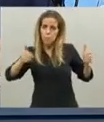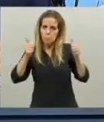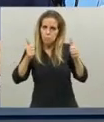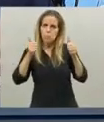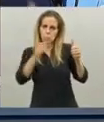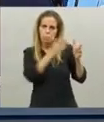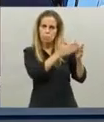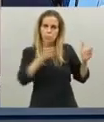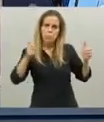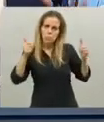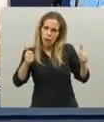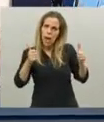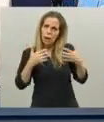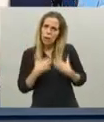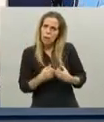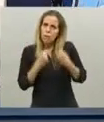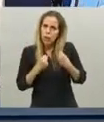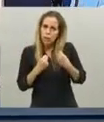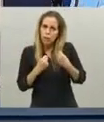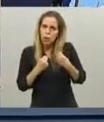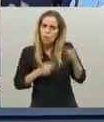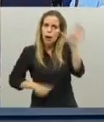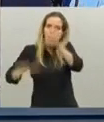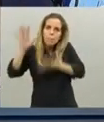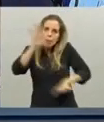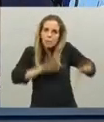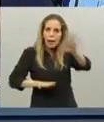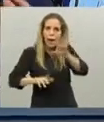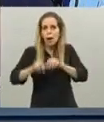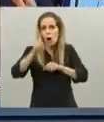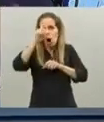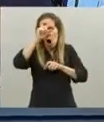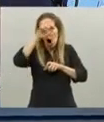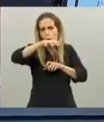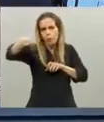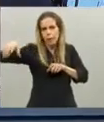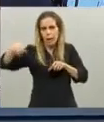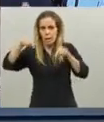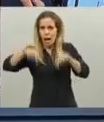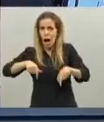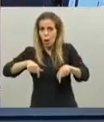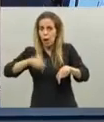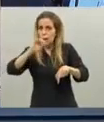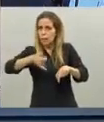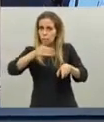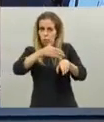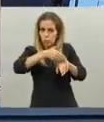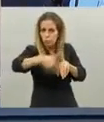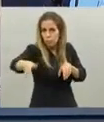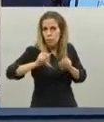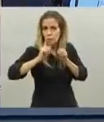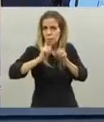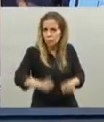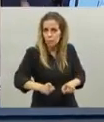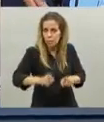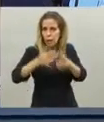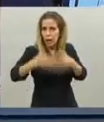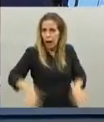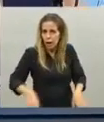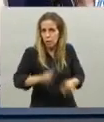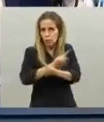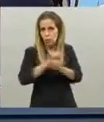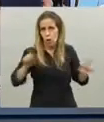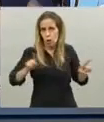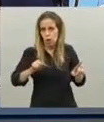pudimos hacer el esfuerzo para preparar nuestro sistema ahora no aflojemos sigamos así no